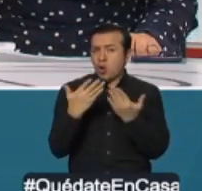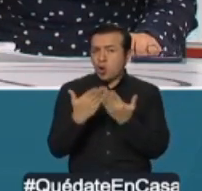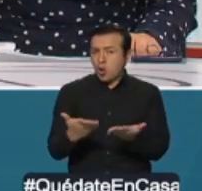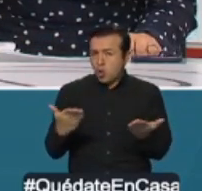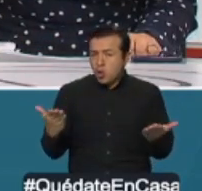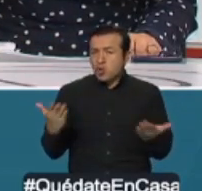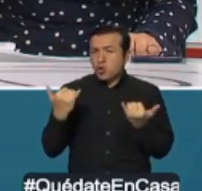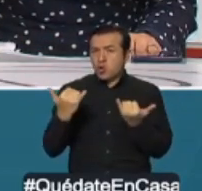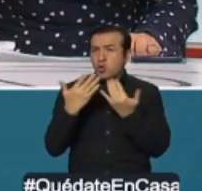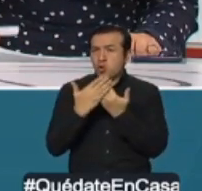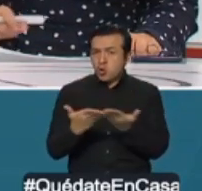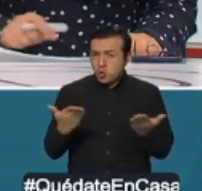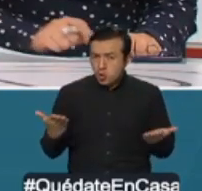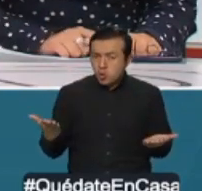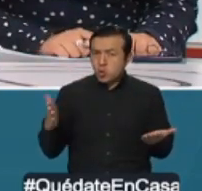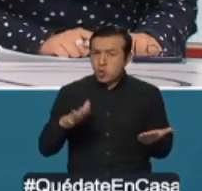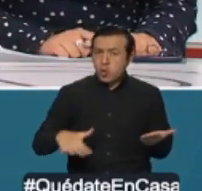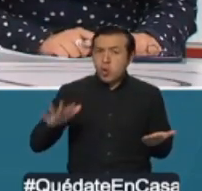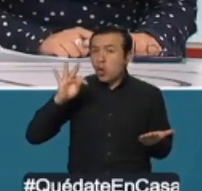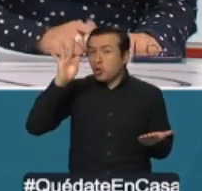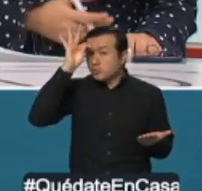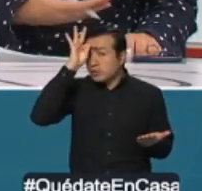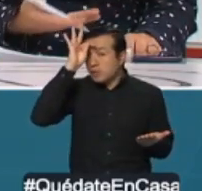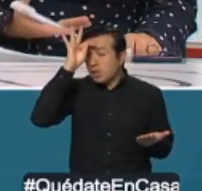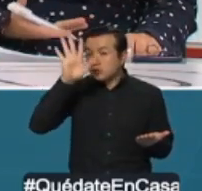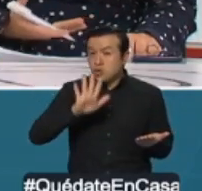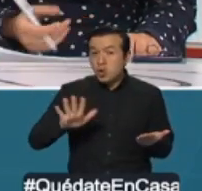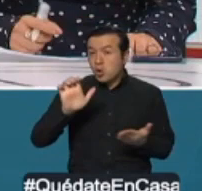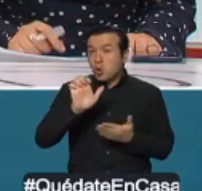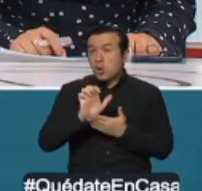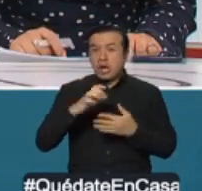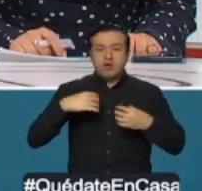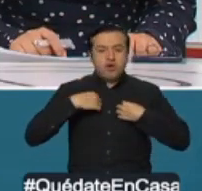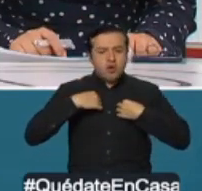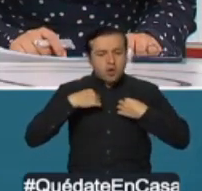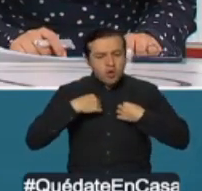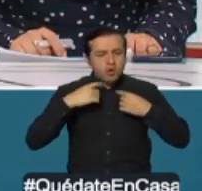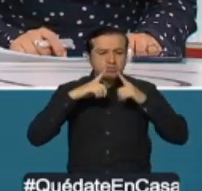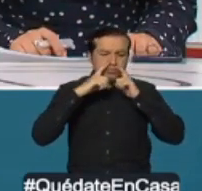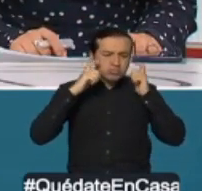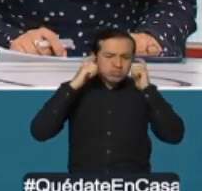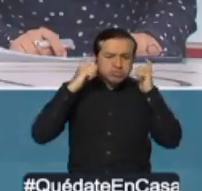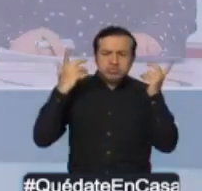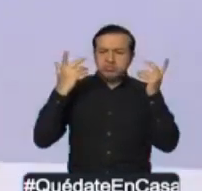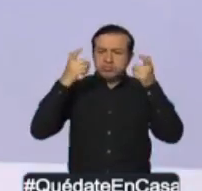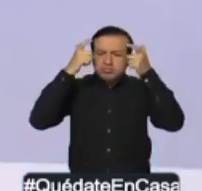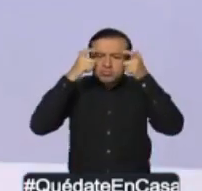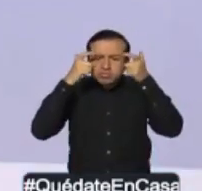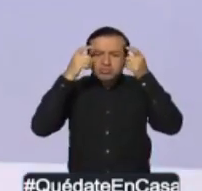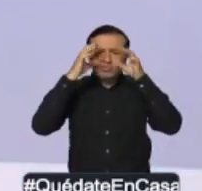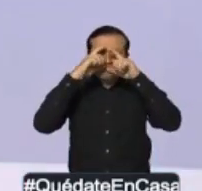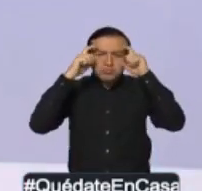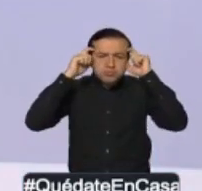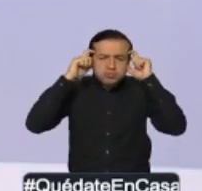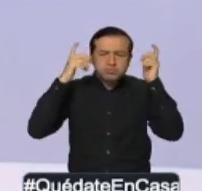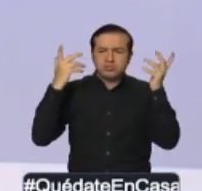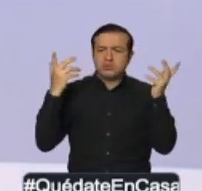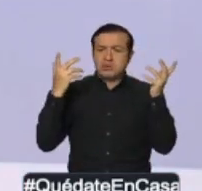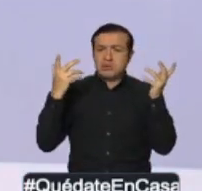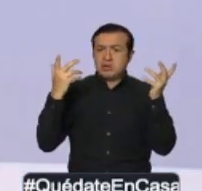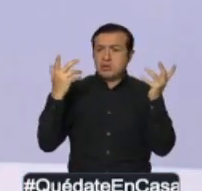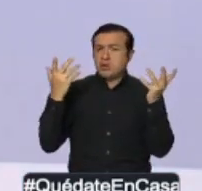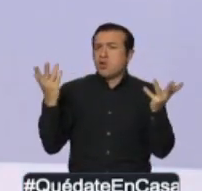los diferentes hospitales que hay en nuestro país y de esta manera enfrentar al coronavirus? Este ha sido un desafío enorme porque,